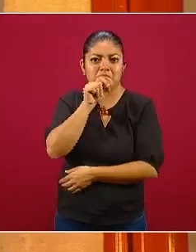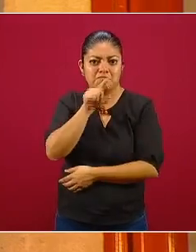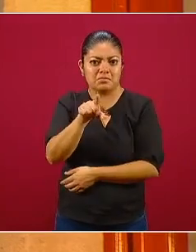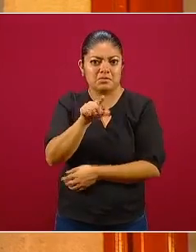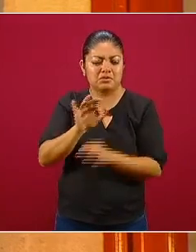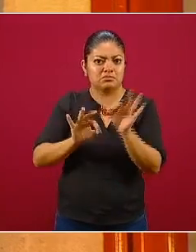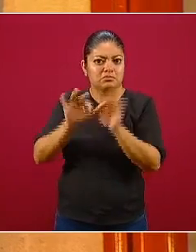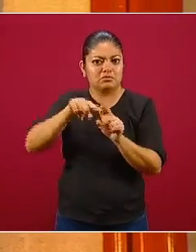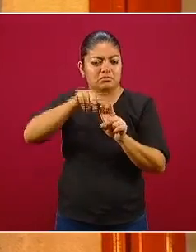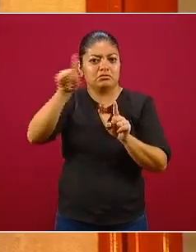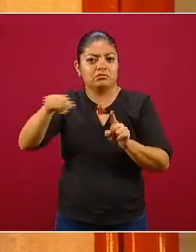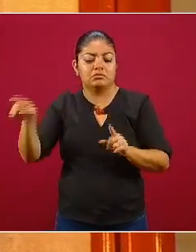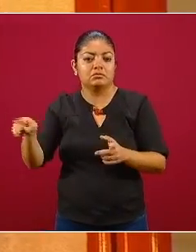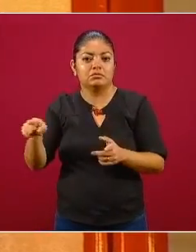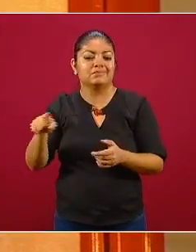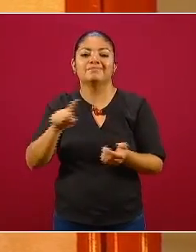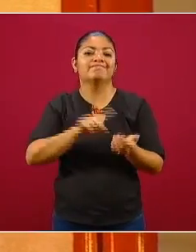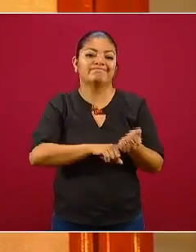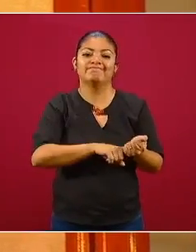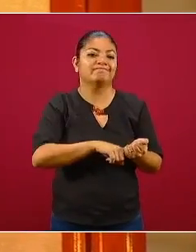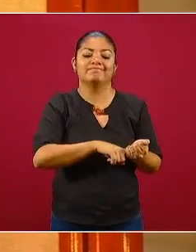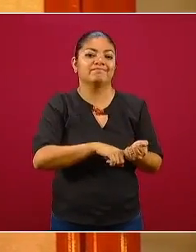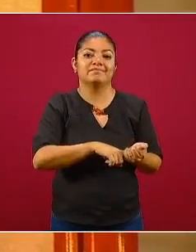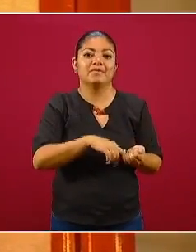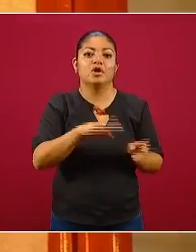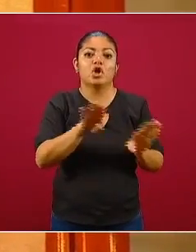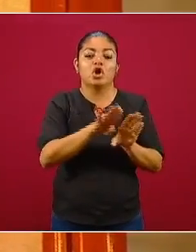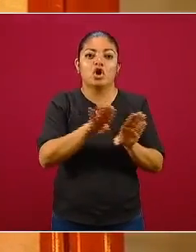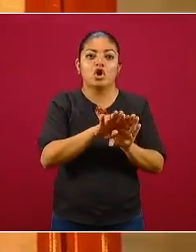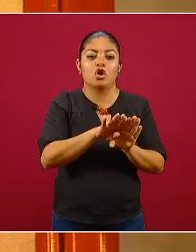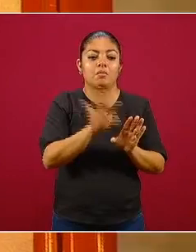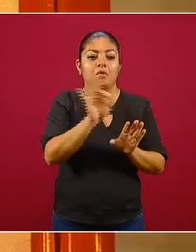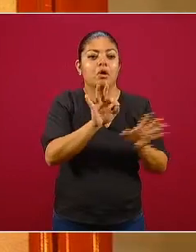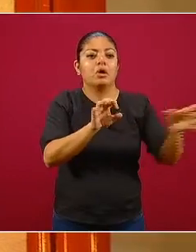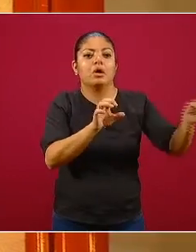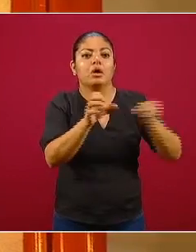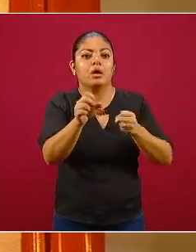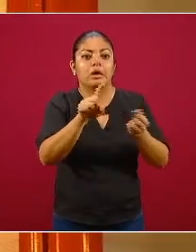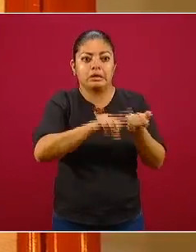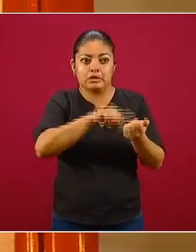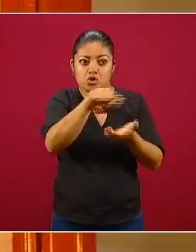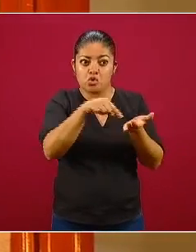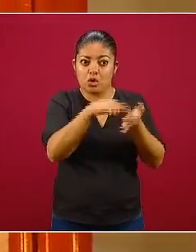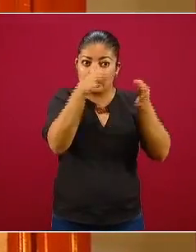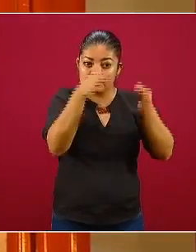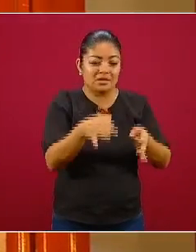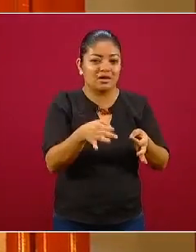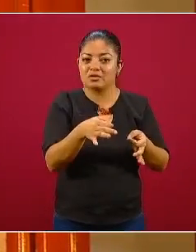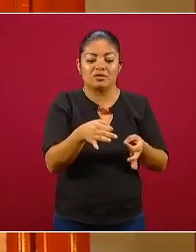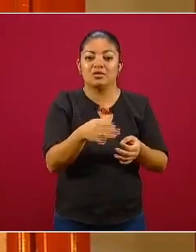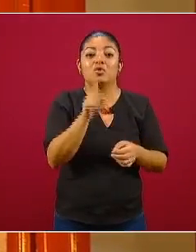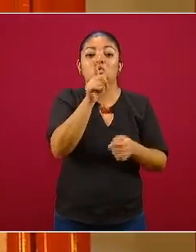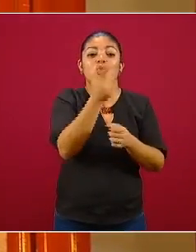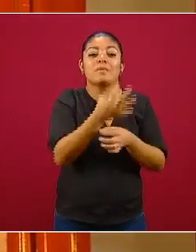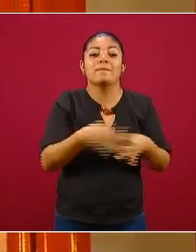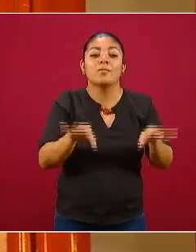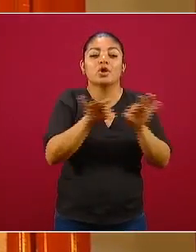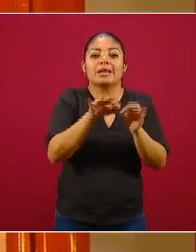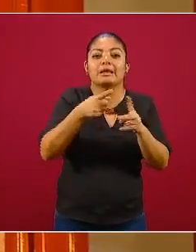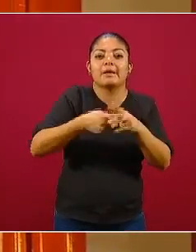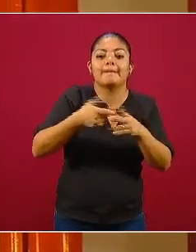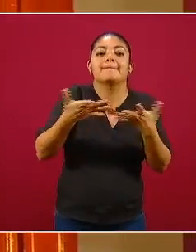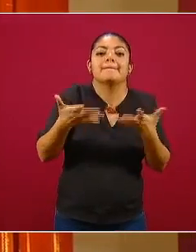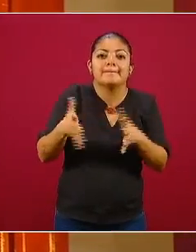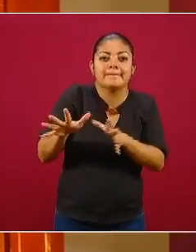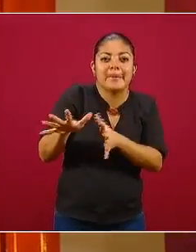entonces lo que nos lleva es a una predicción que es demasiado vaga respecto al territorio aquí lo que interesa es encontrar un balance entre